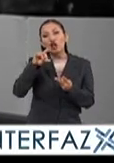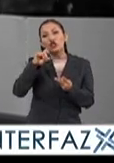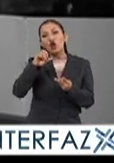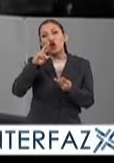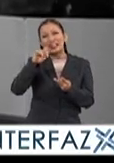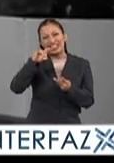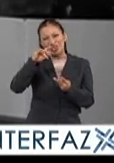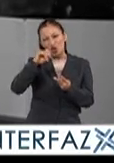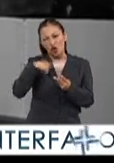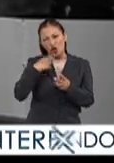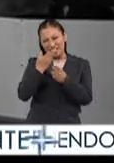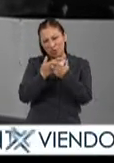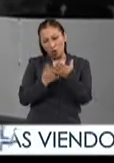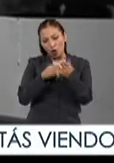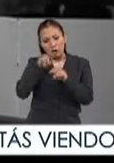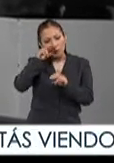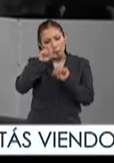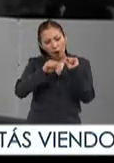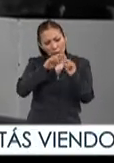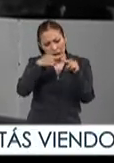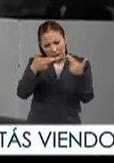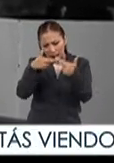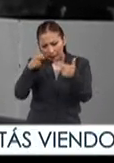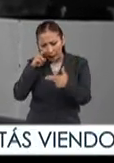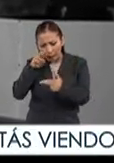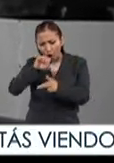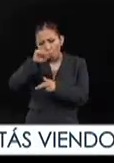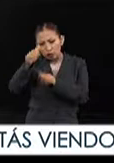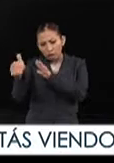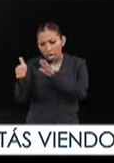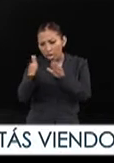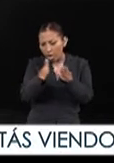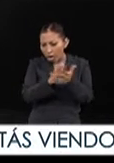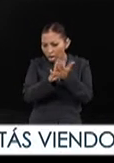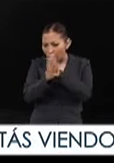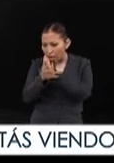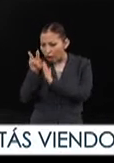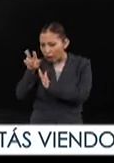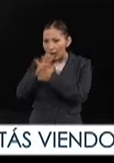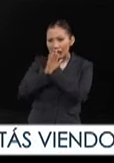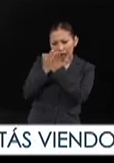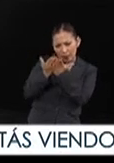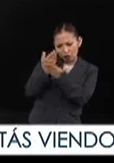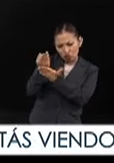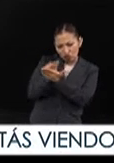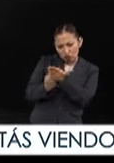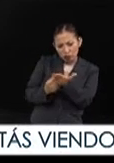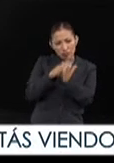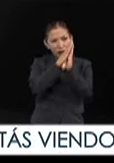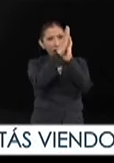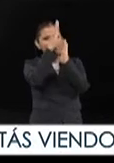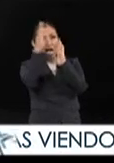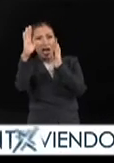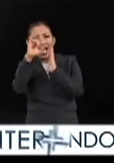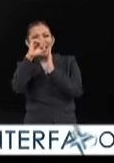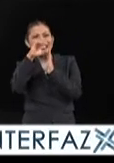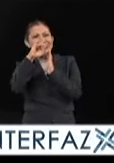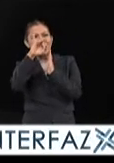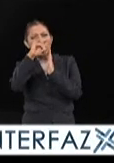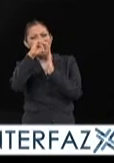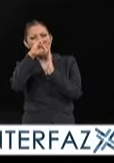Y posteriormente me fui acercando a libros que tenían algunos dibujos, enciclopedias y ya